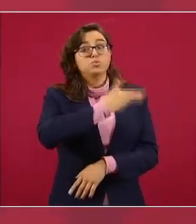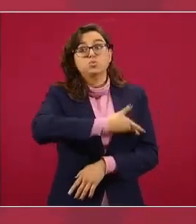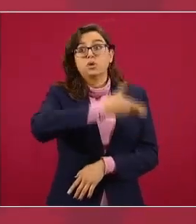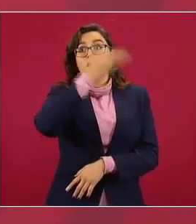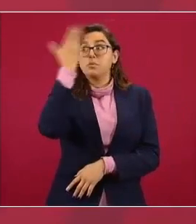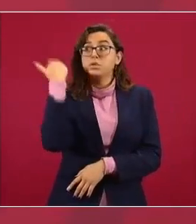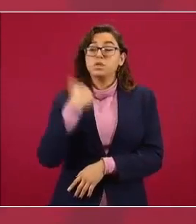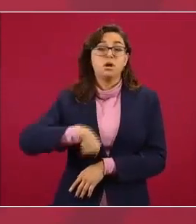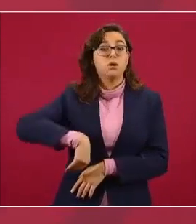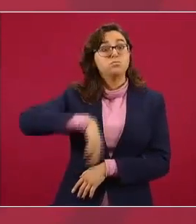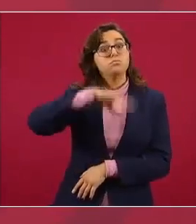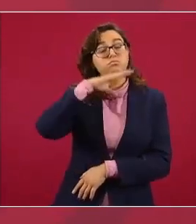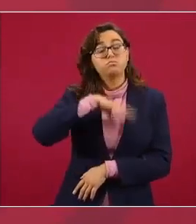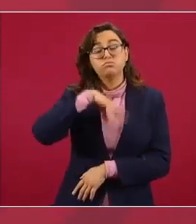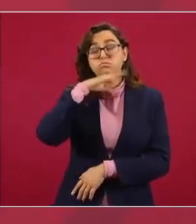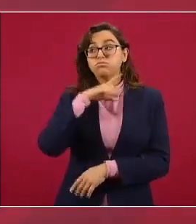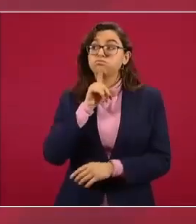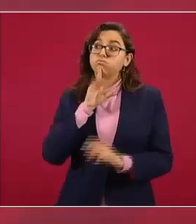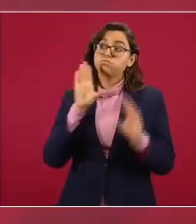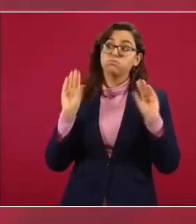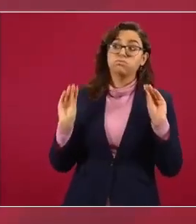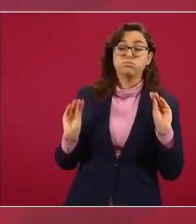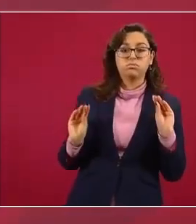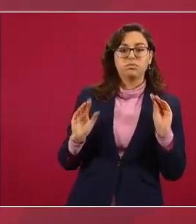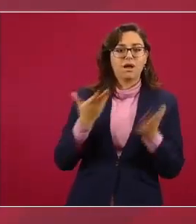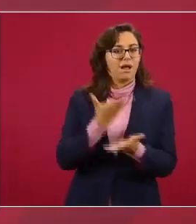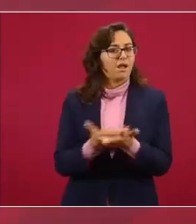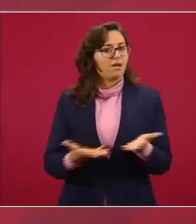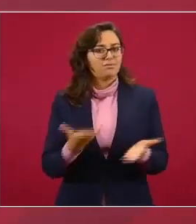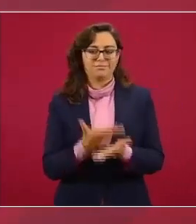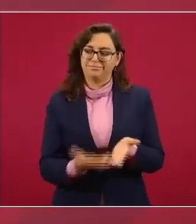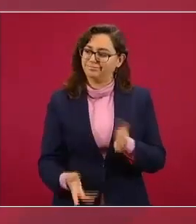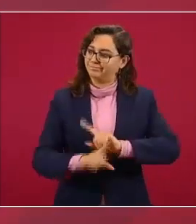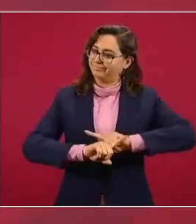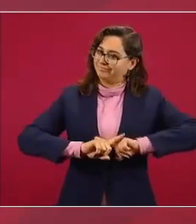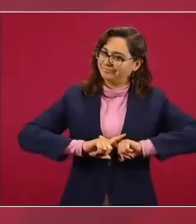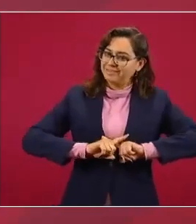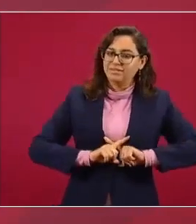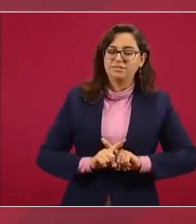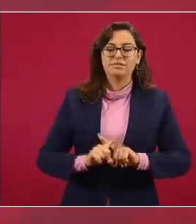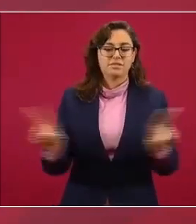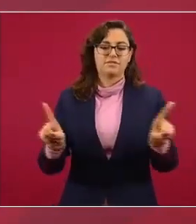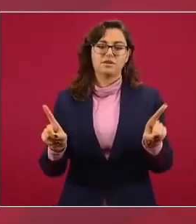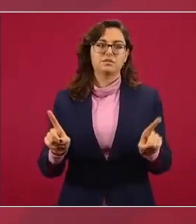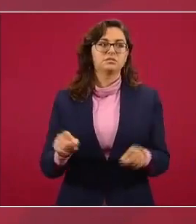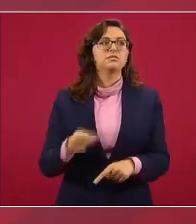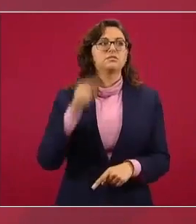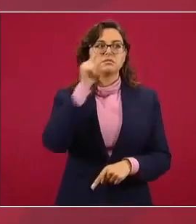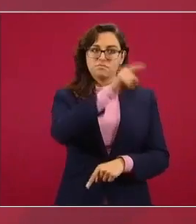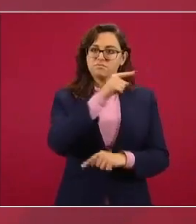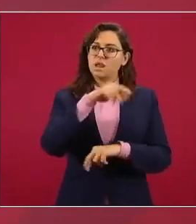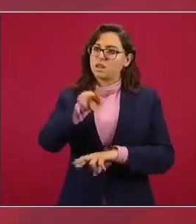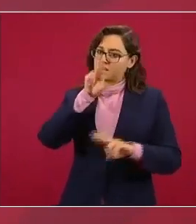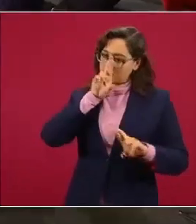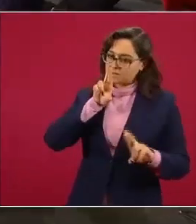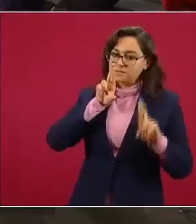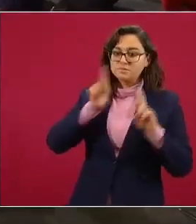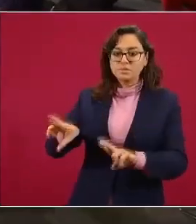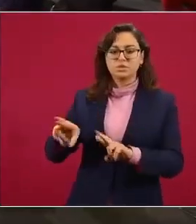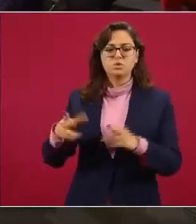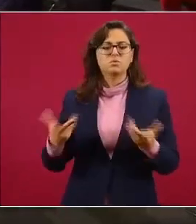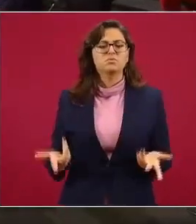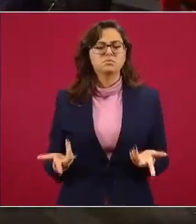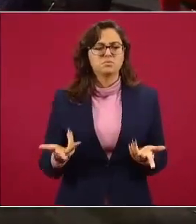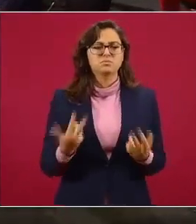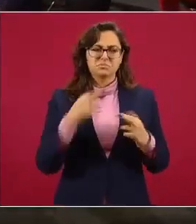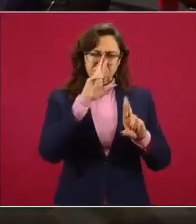este es respeto a nuestra soberanía o respeto mutuo